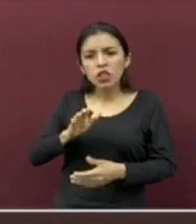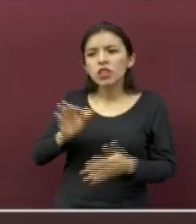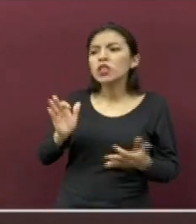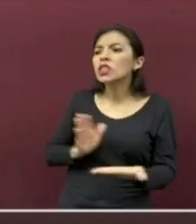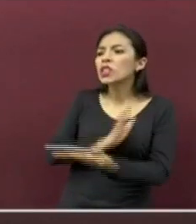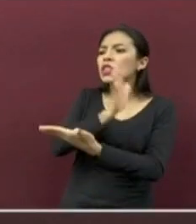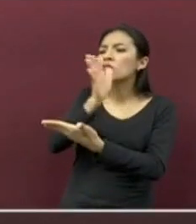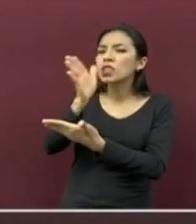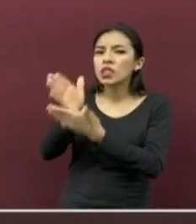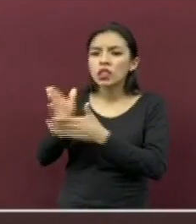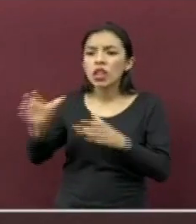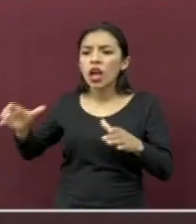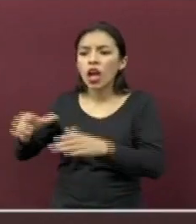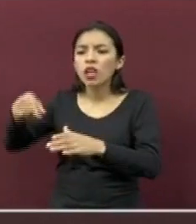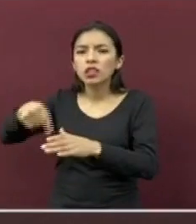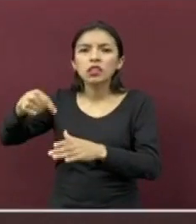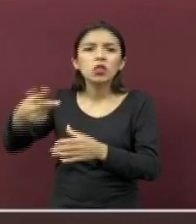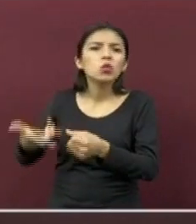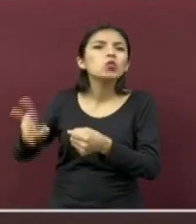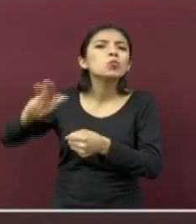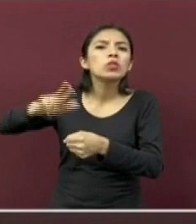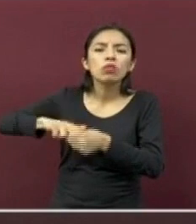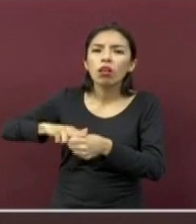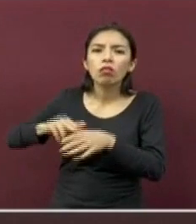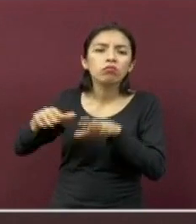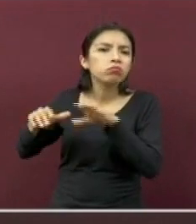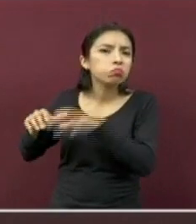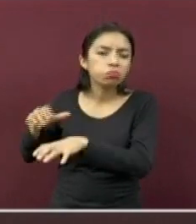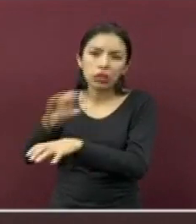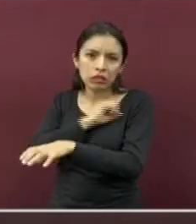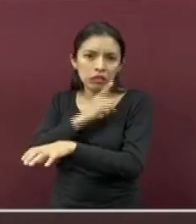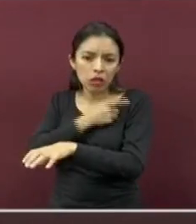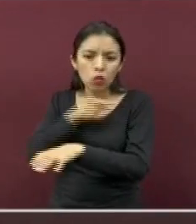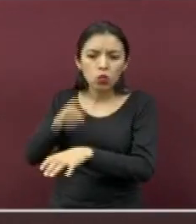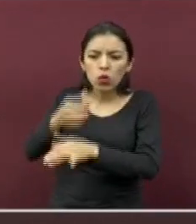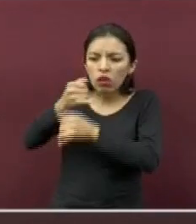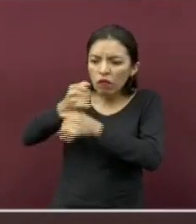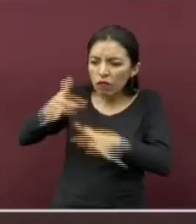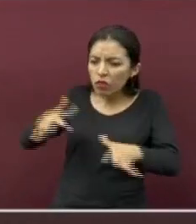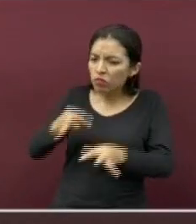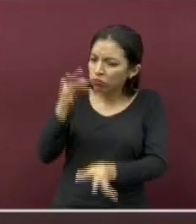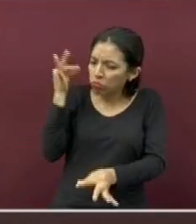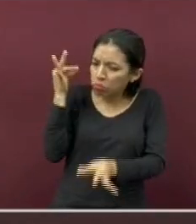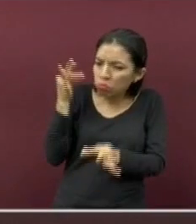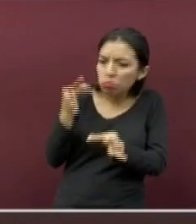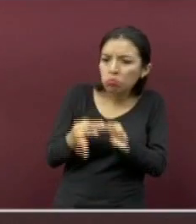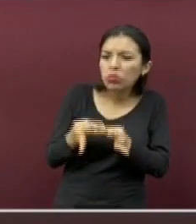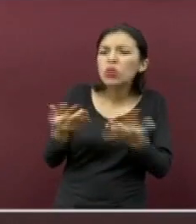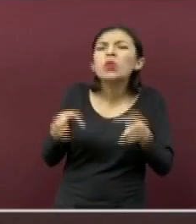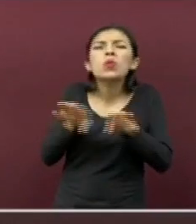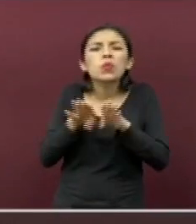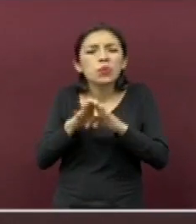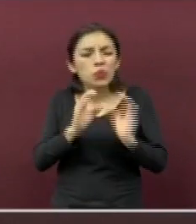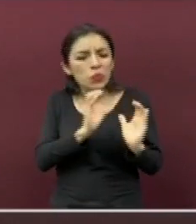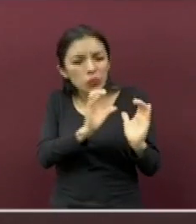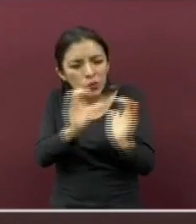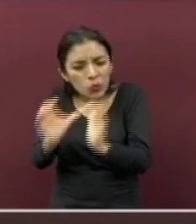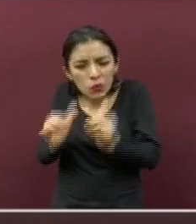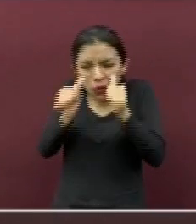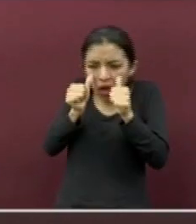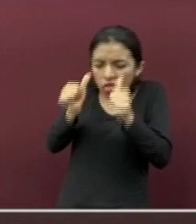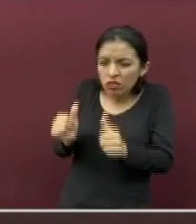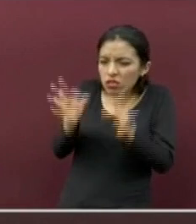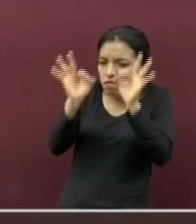sector salud para que tengan la información correcta y actualizada sobre los cuidados y atenciones